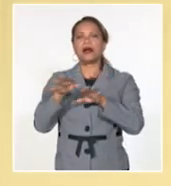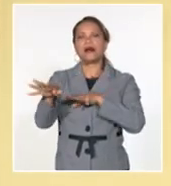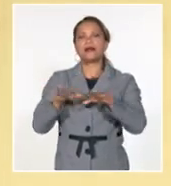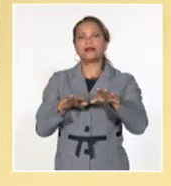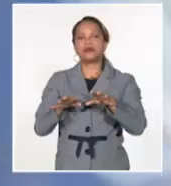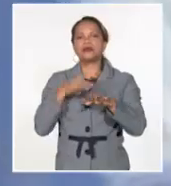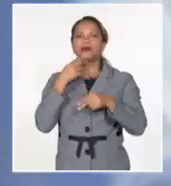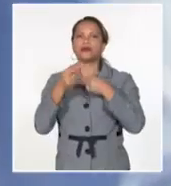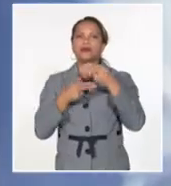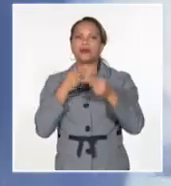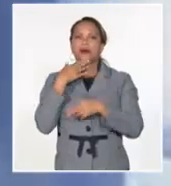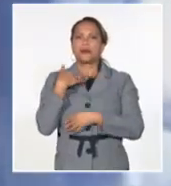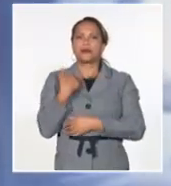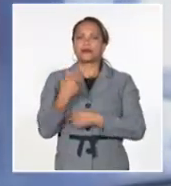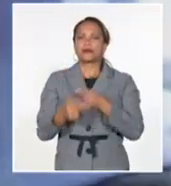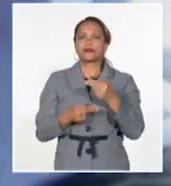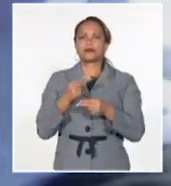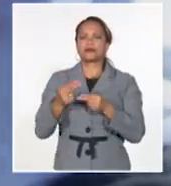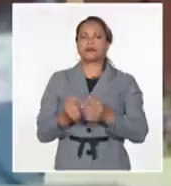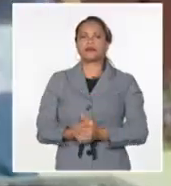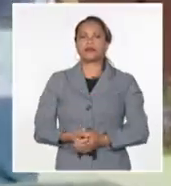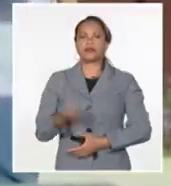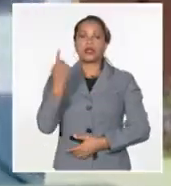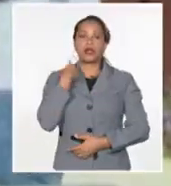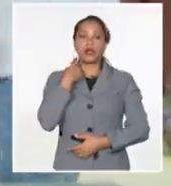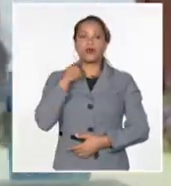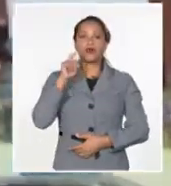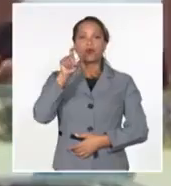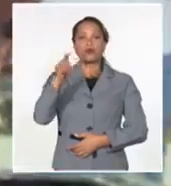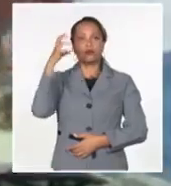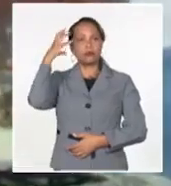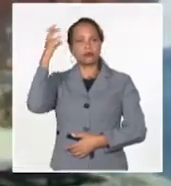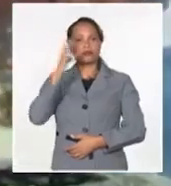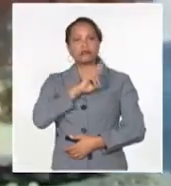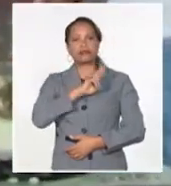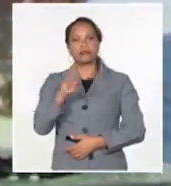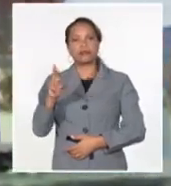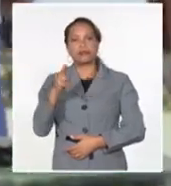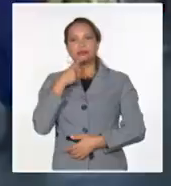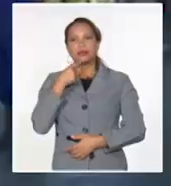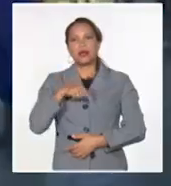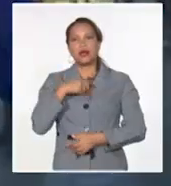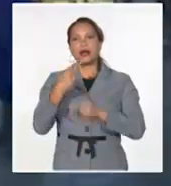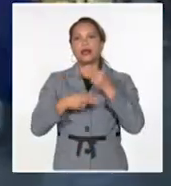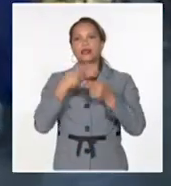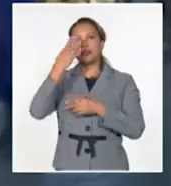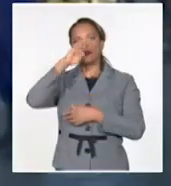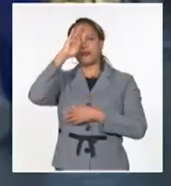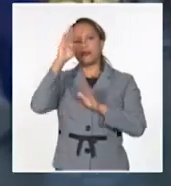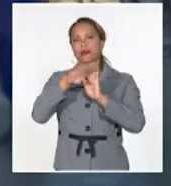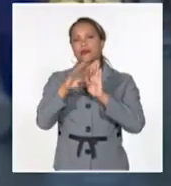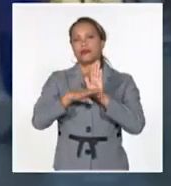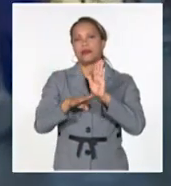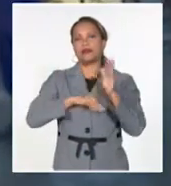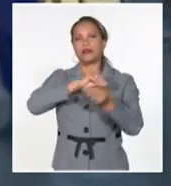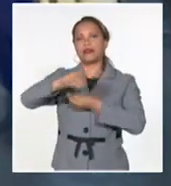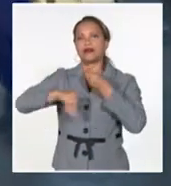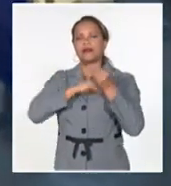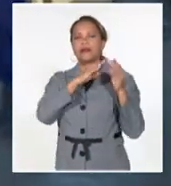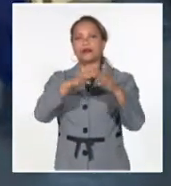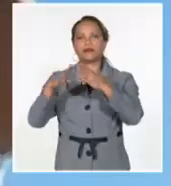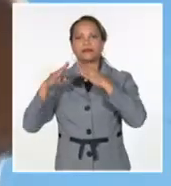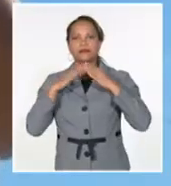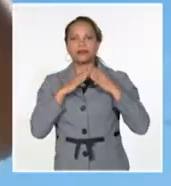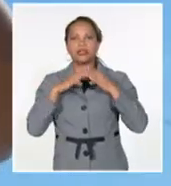realizarles. En los últimos años el gobierno revolucionario acomete en Cuba un programa de transformación de barrios en